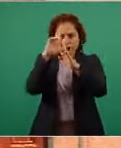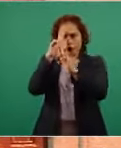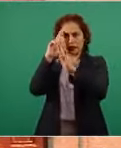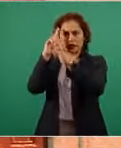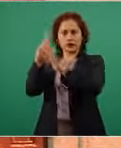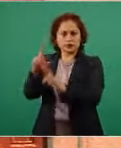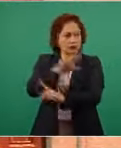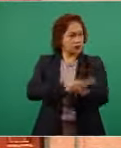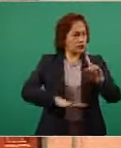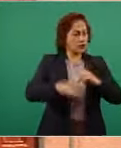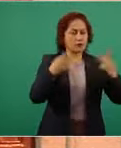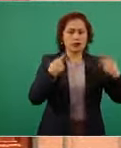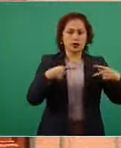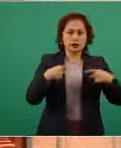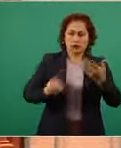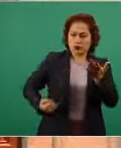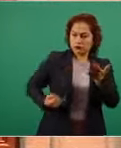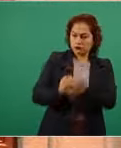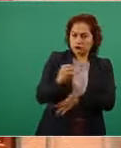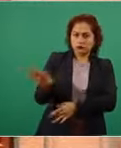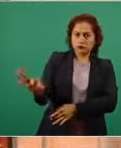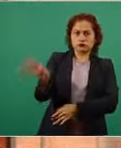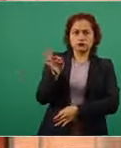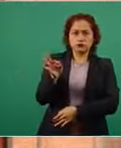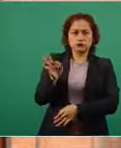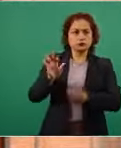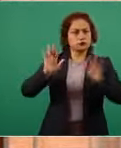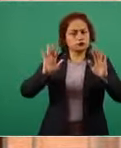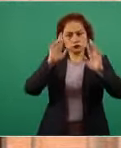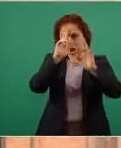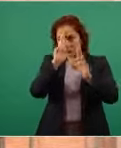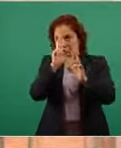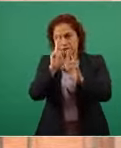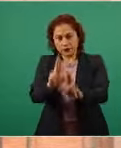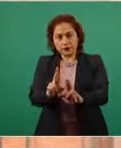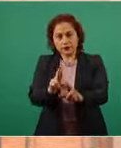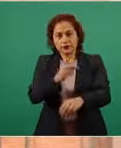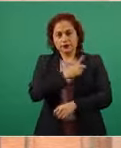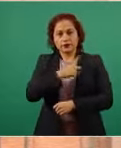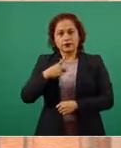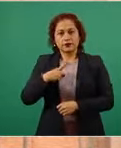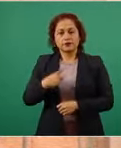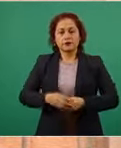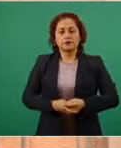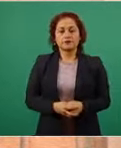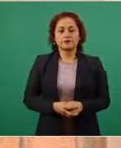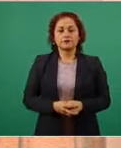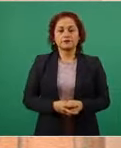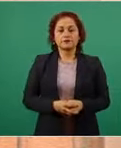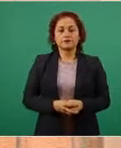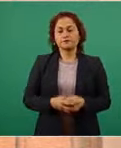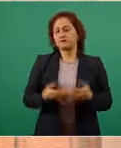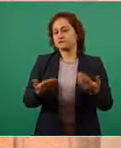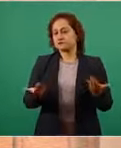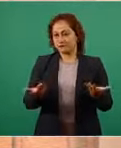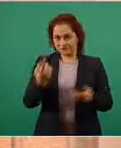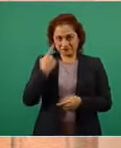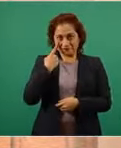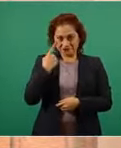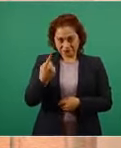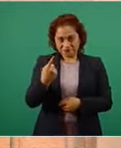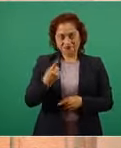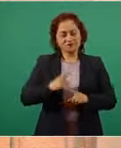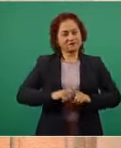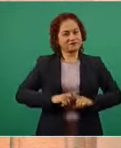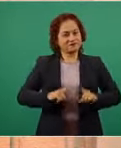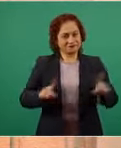legítimos de todo ciudadano la diferencia abismal entre Madero